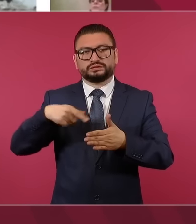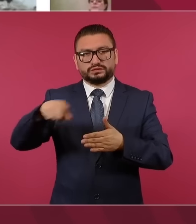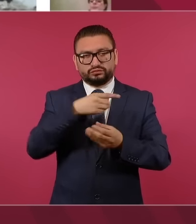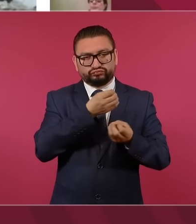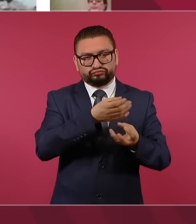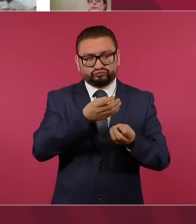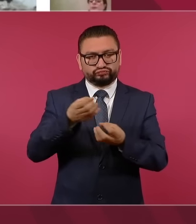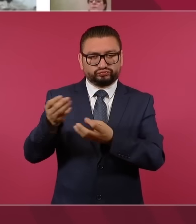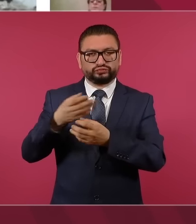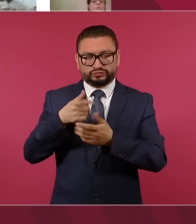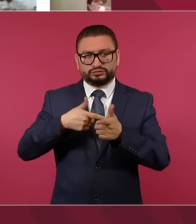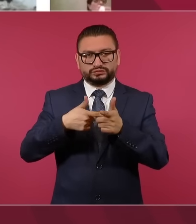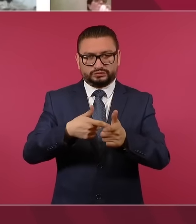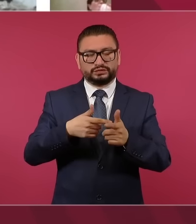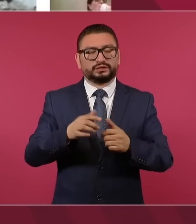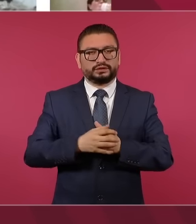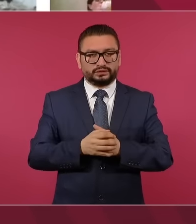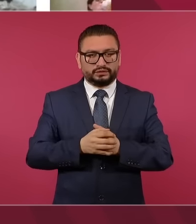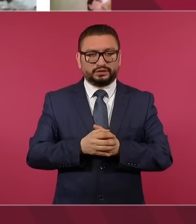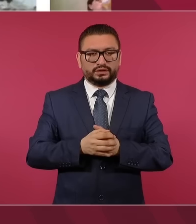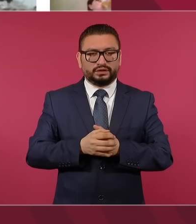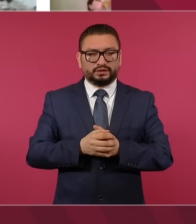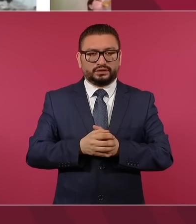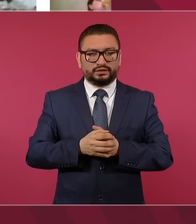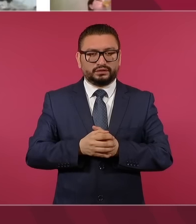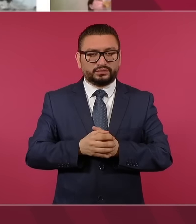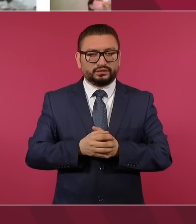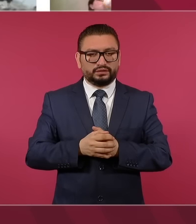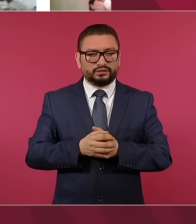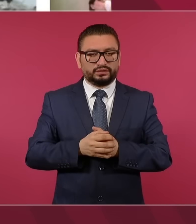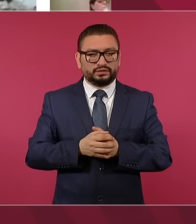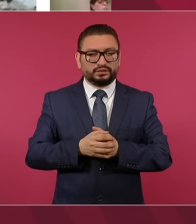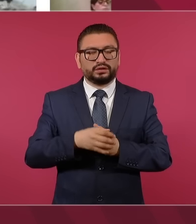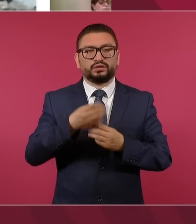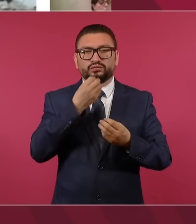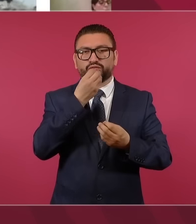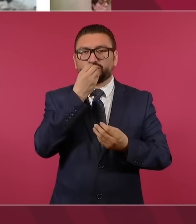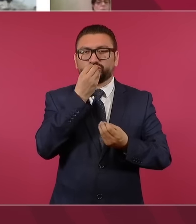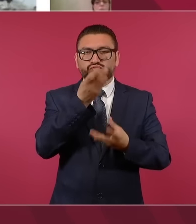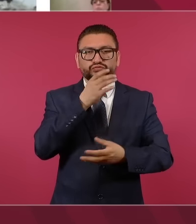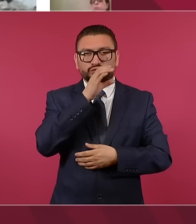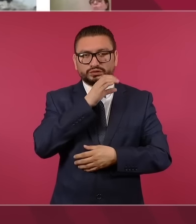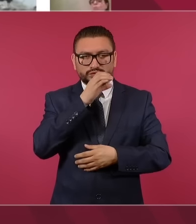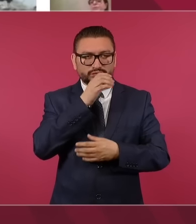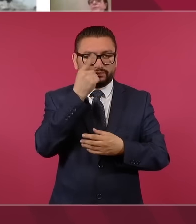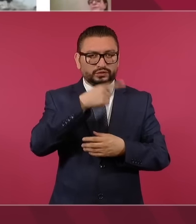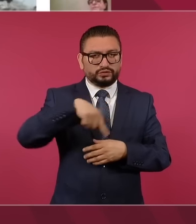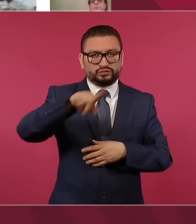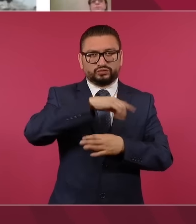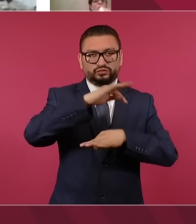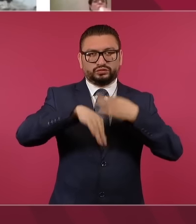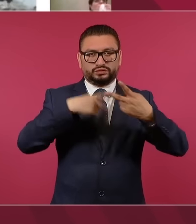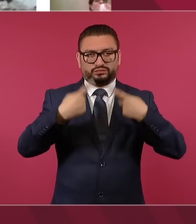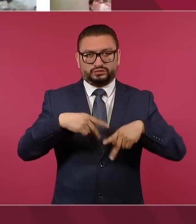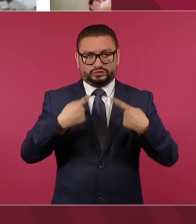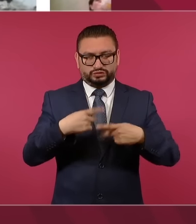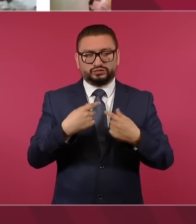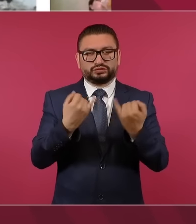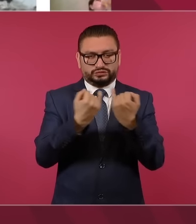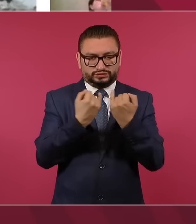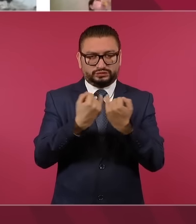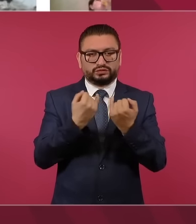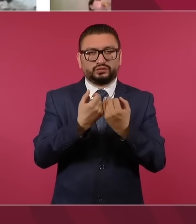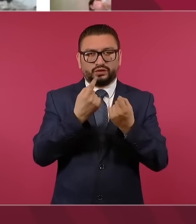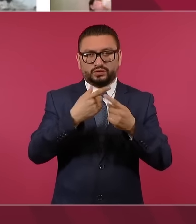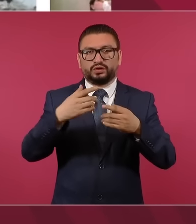punto de empezar a operar ya, una cocina comunitaria, con alimentos calientes para dárselos a la población. Está a punto de llegar también otra